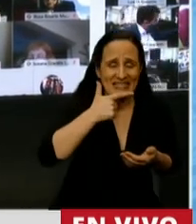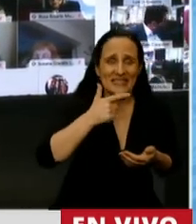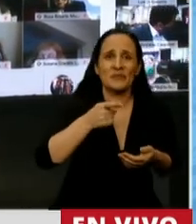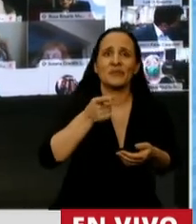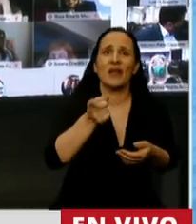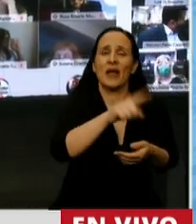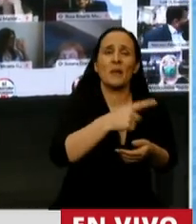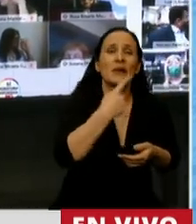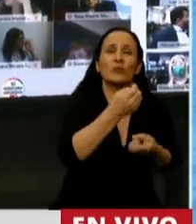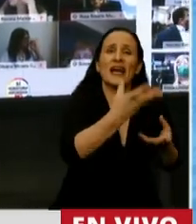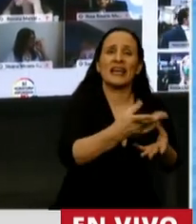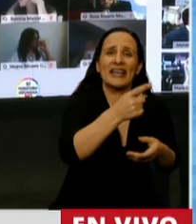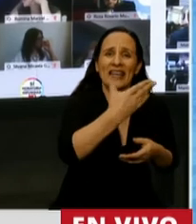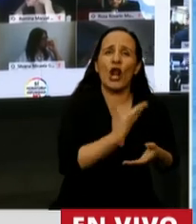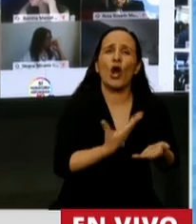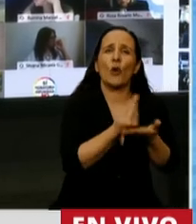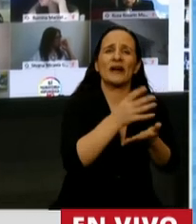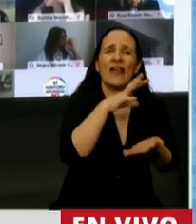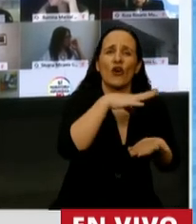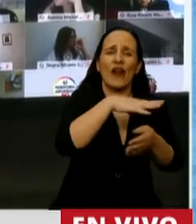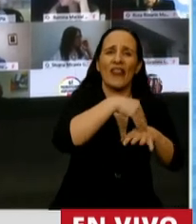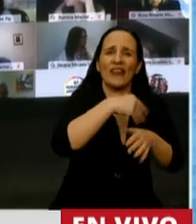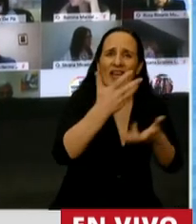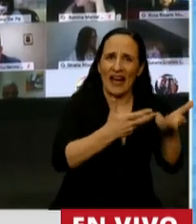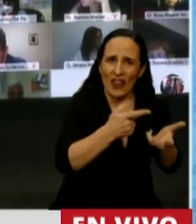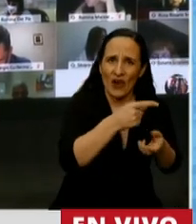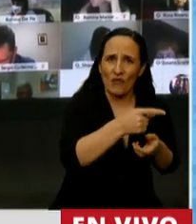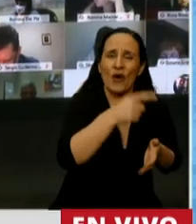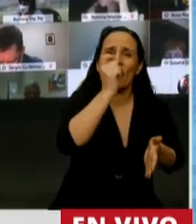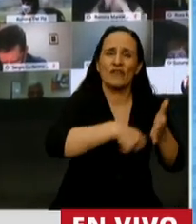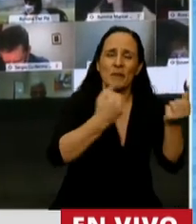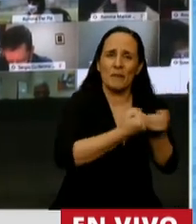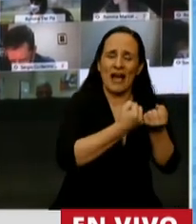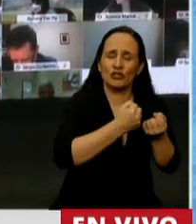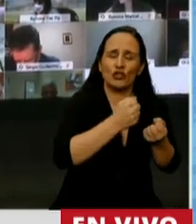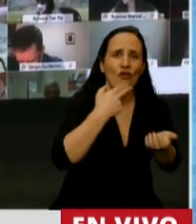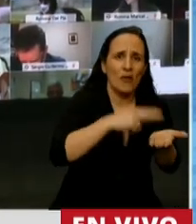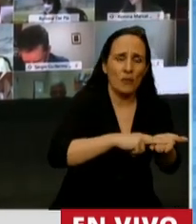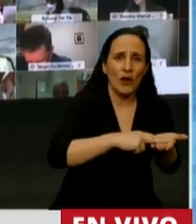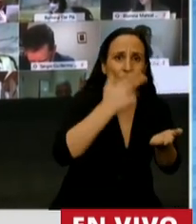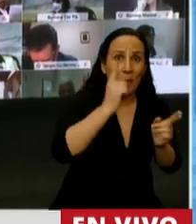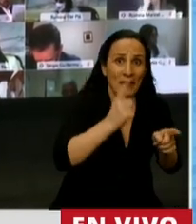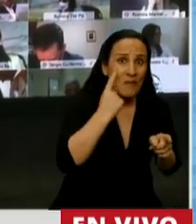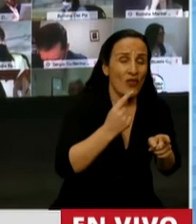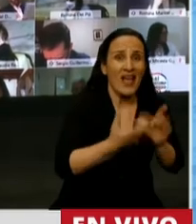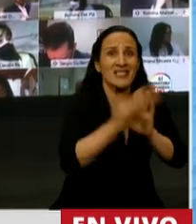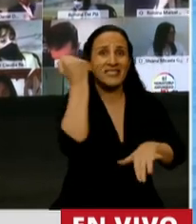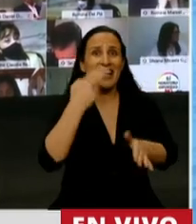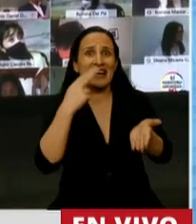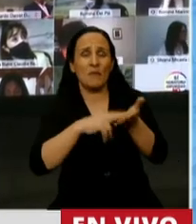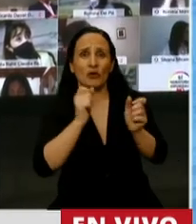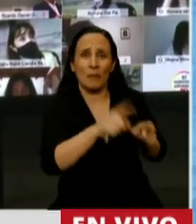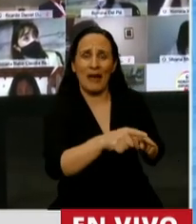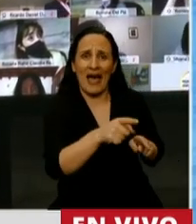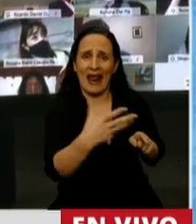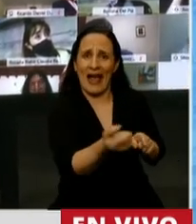también cómo le fue a la gobernadora de Tierra del Fuego, Rosana Bertón, el mismo día que firmó el Pacto Fiscal 2, que sacaron ventajas comparativas a nivel impositivo de Tierra del